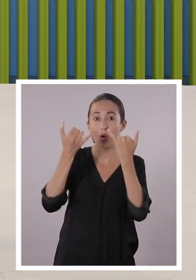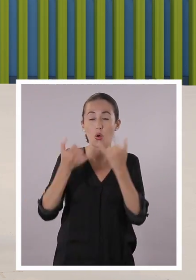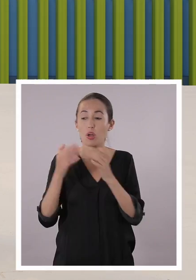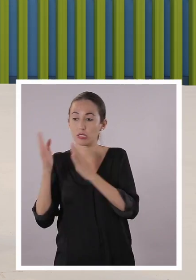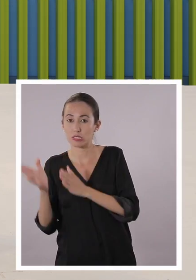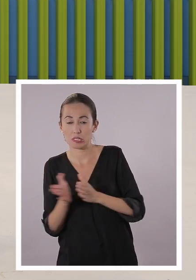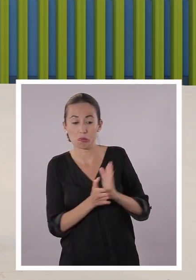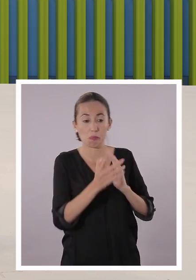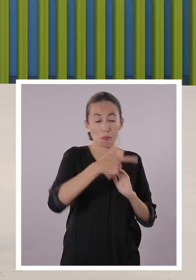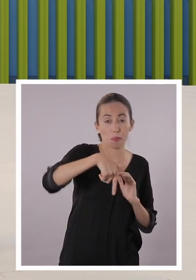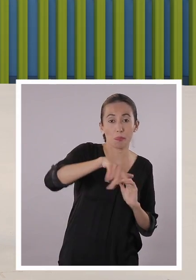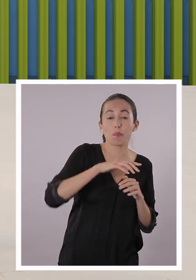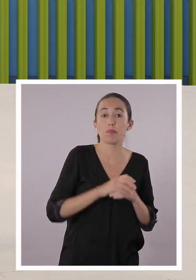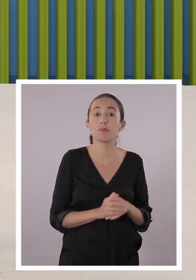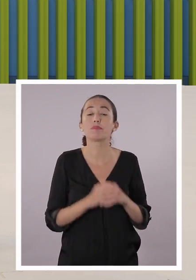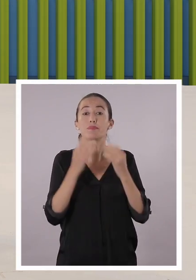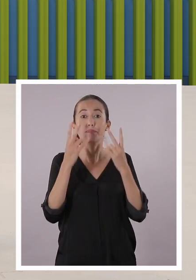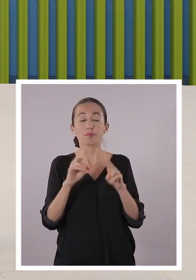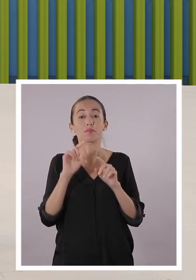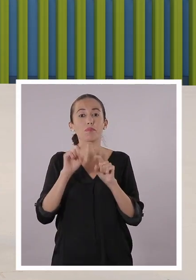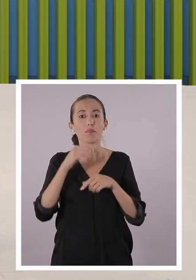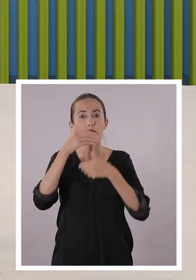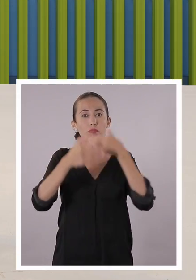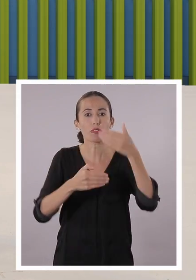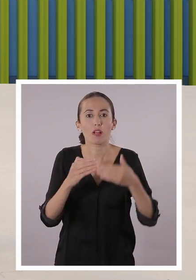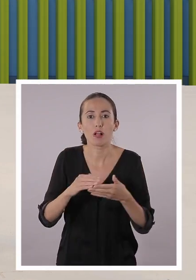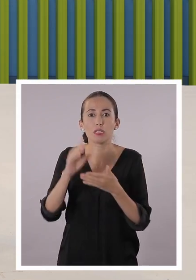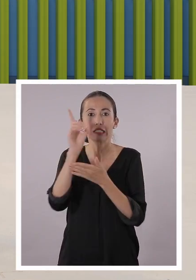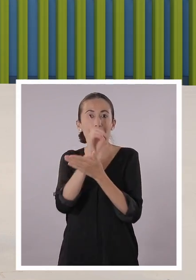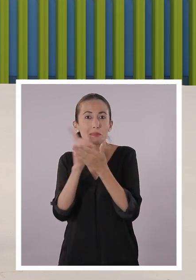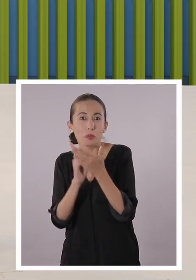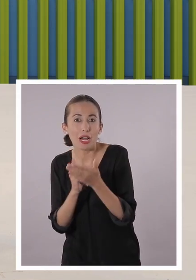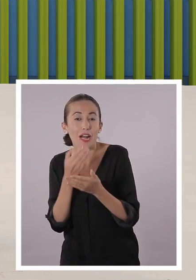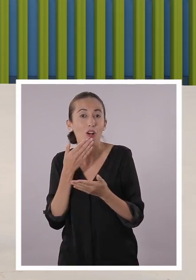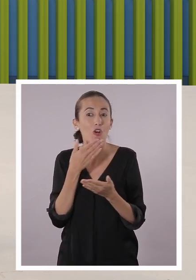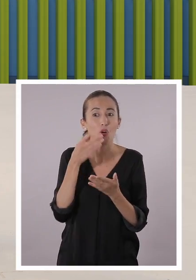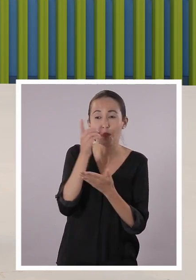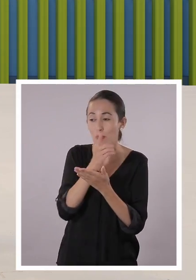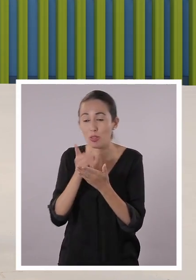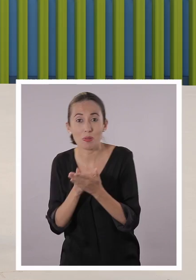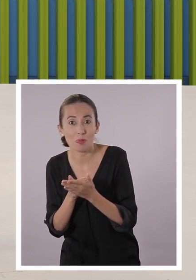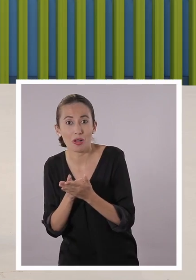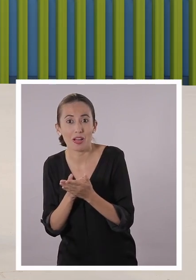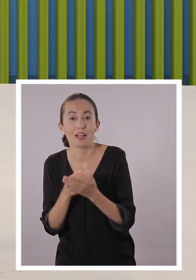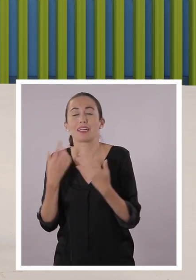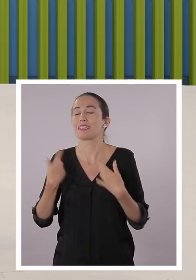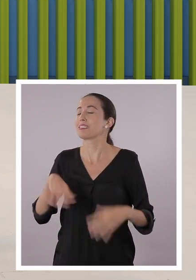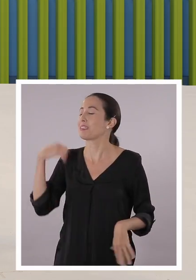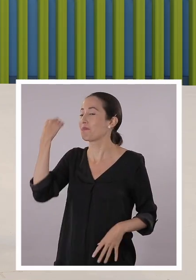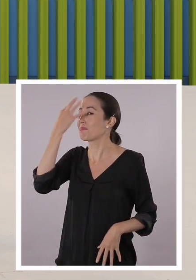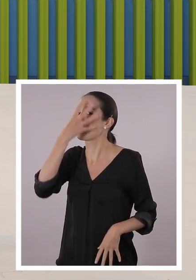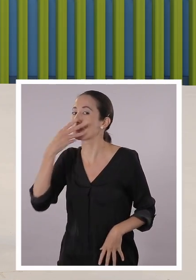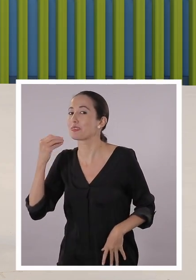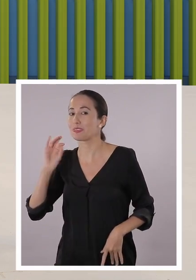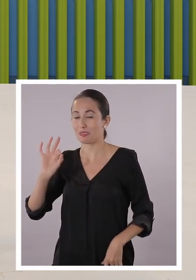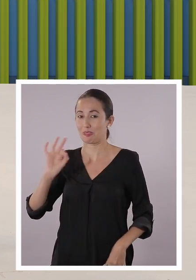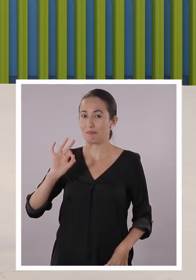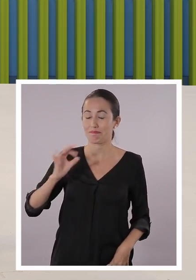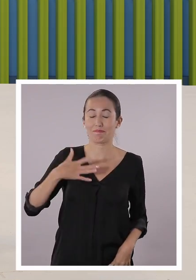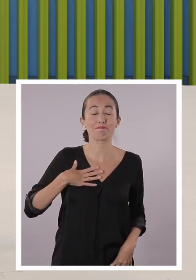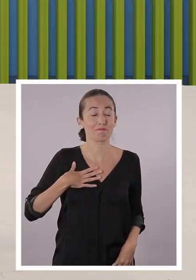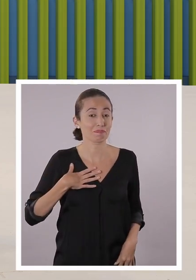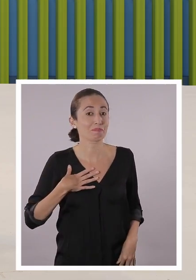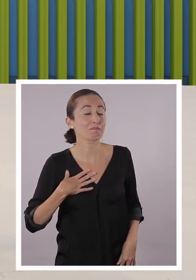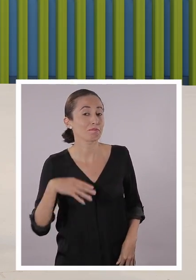pero ahora conozco un poquito más. Y también el tema de mate, de cómo dibujar figuras geométricas con el compás. Estuvo formidable, me encantó. Súper